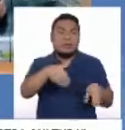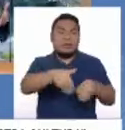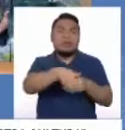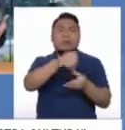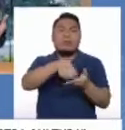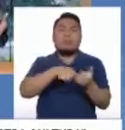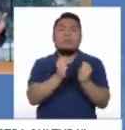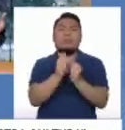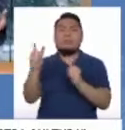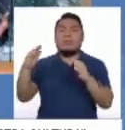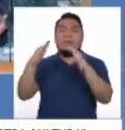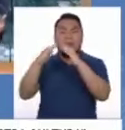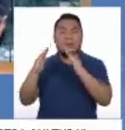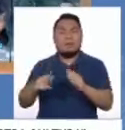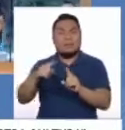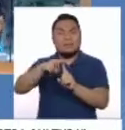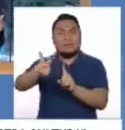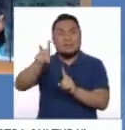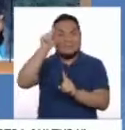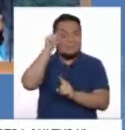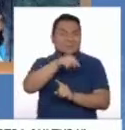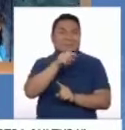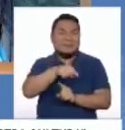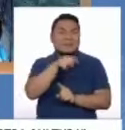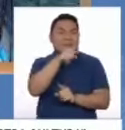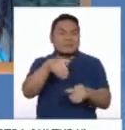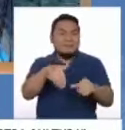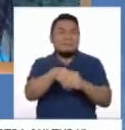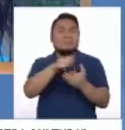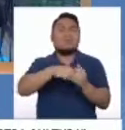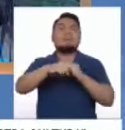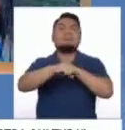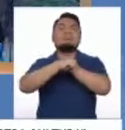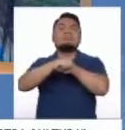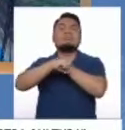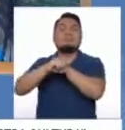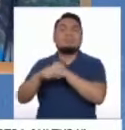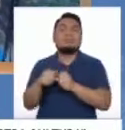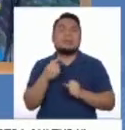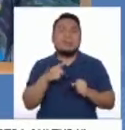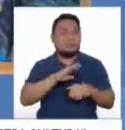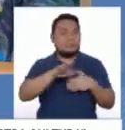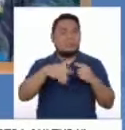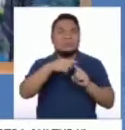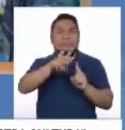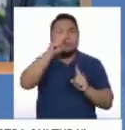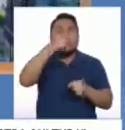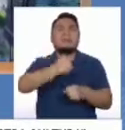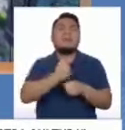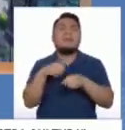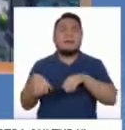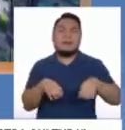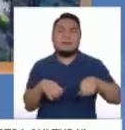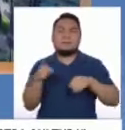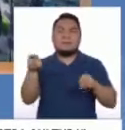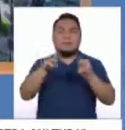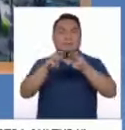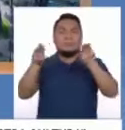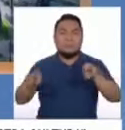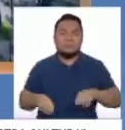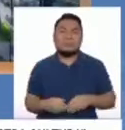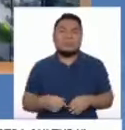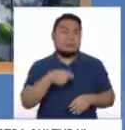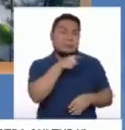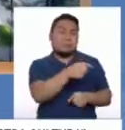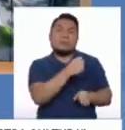con una casa televisiva, en este caso TV Perú, para difundir en señal abierta el trabajo que se hace en los museos. Y su